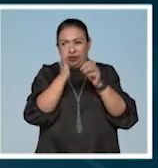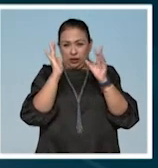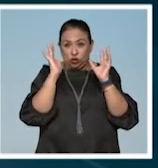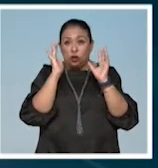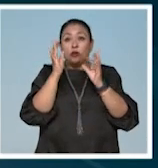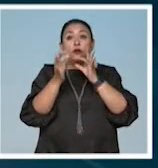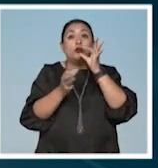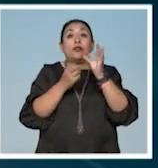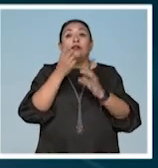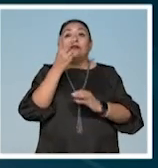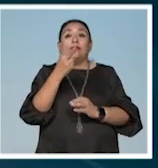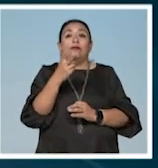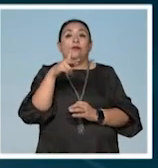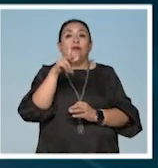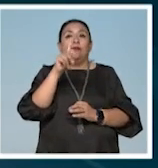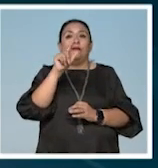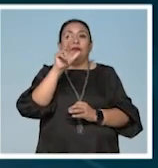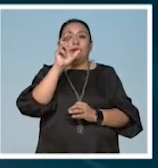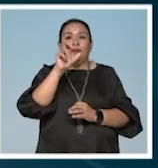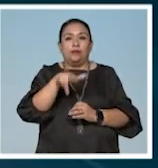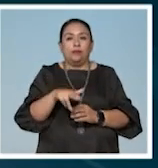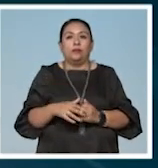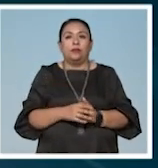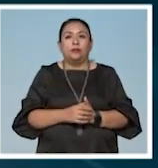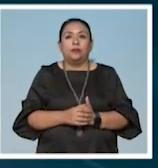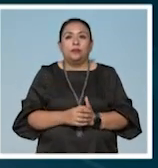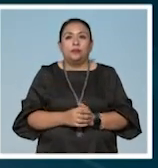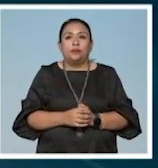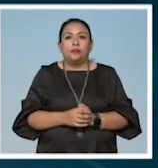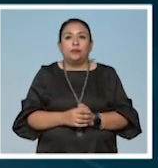Para Noticias 22, Katia León Monterrubio.